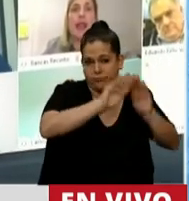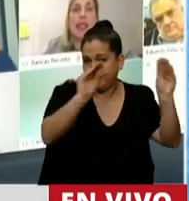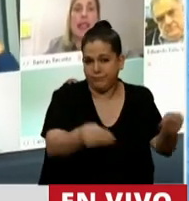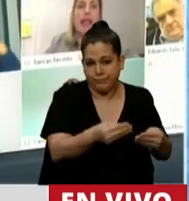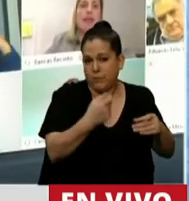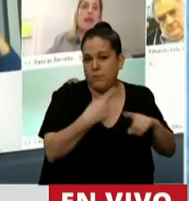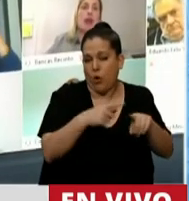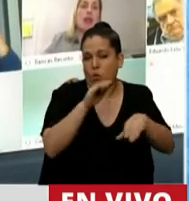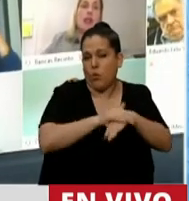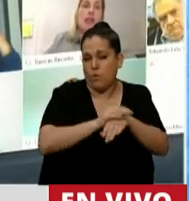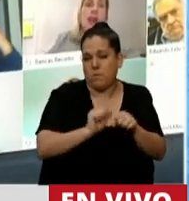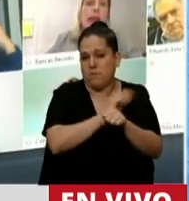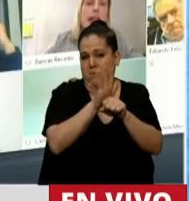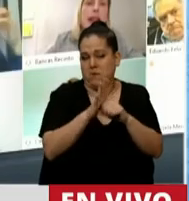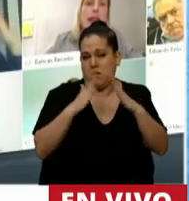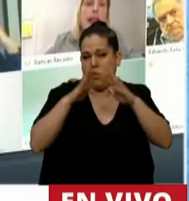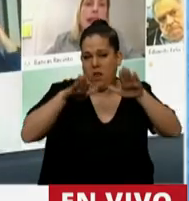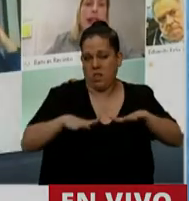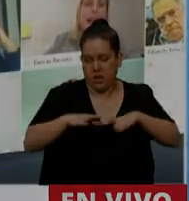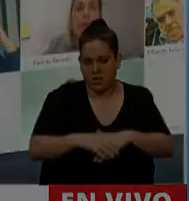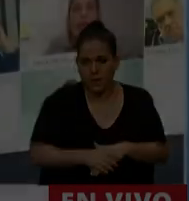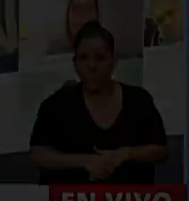cuarentena. Muchas gracias. Gracias, diputado.